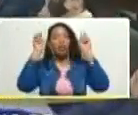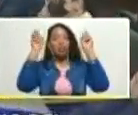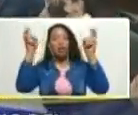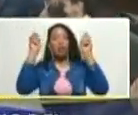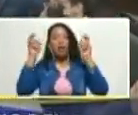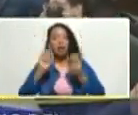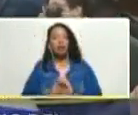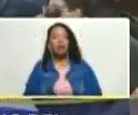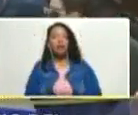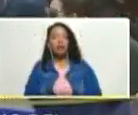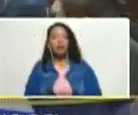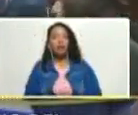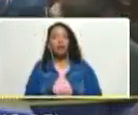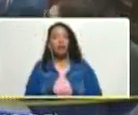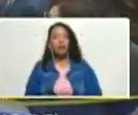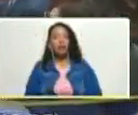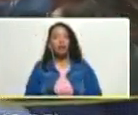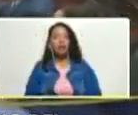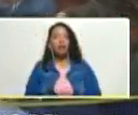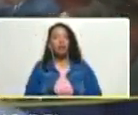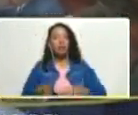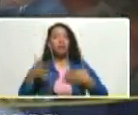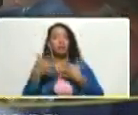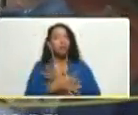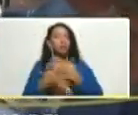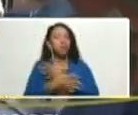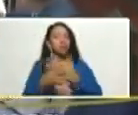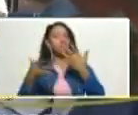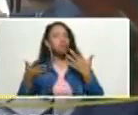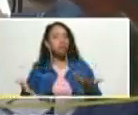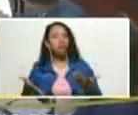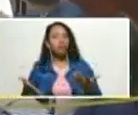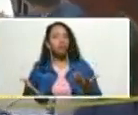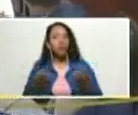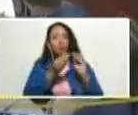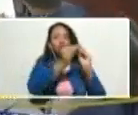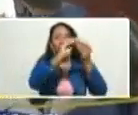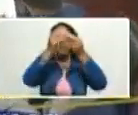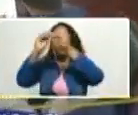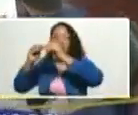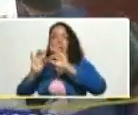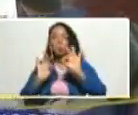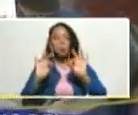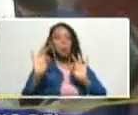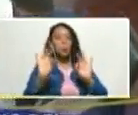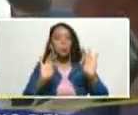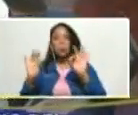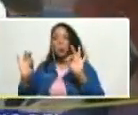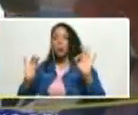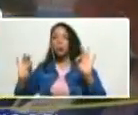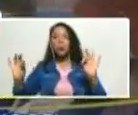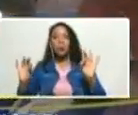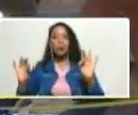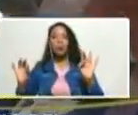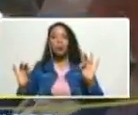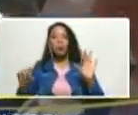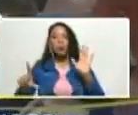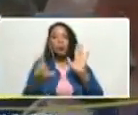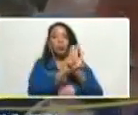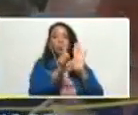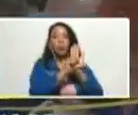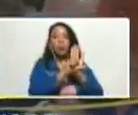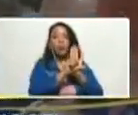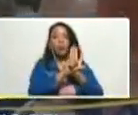de elaboración preparación de leyes